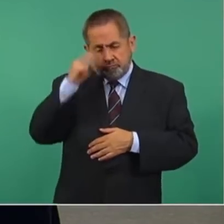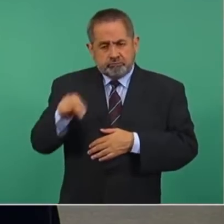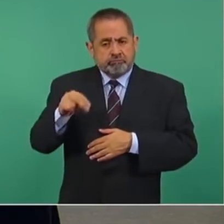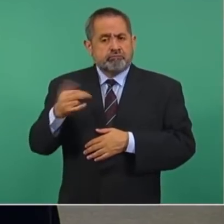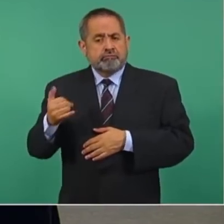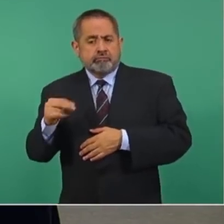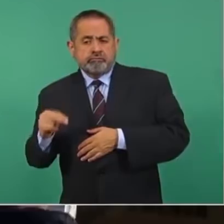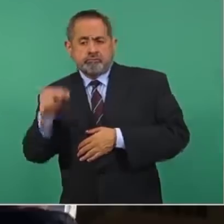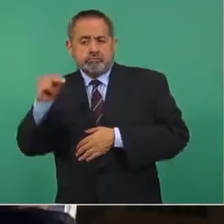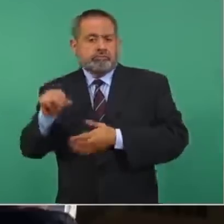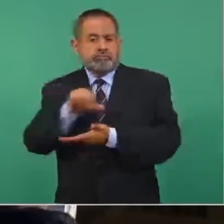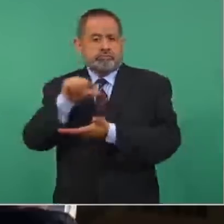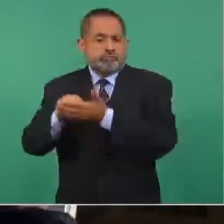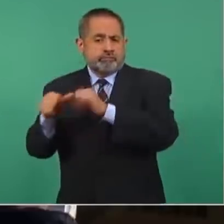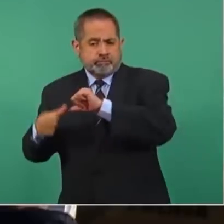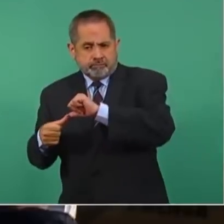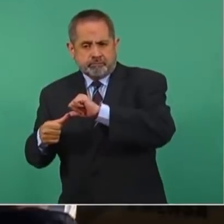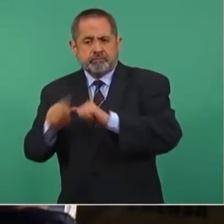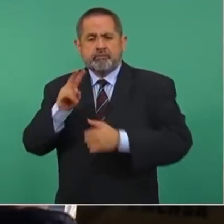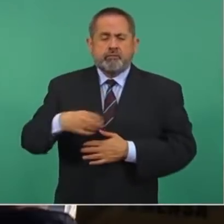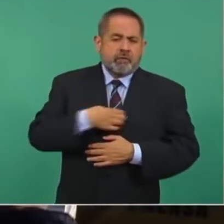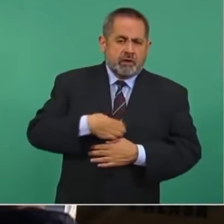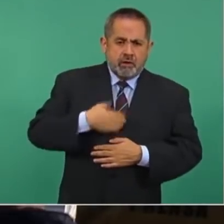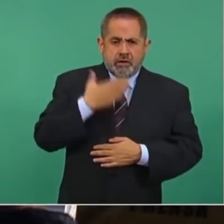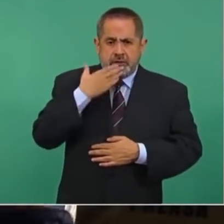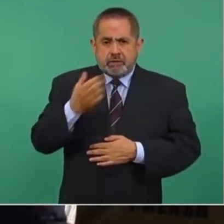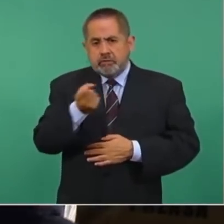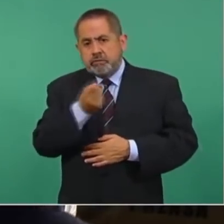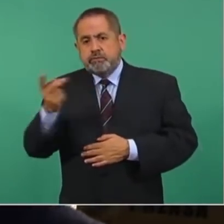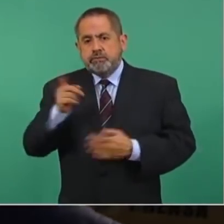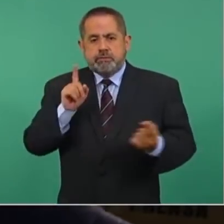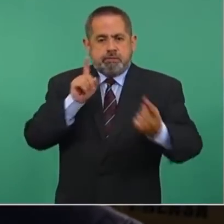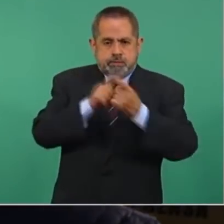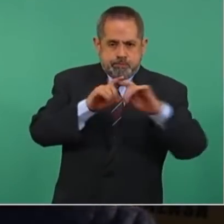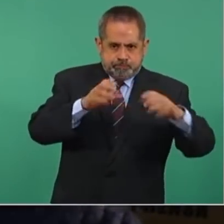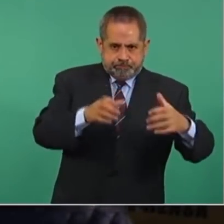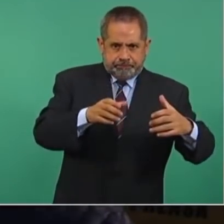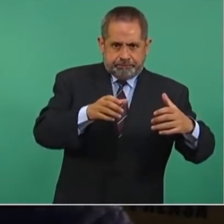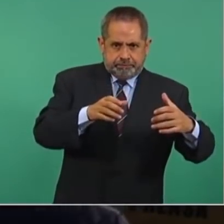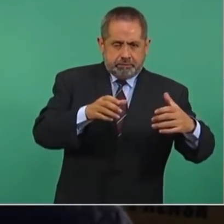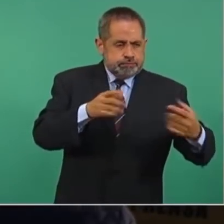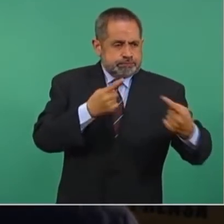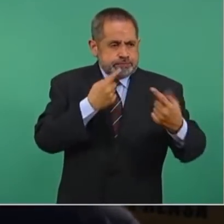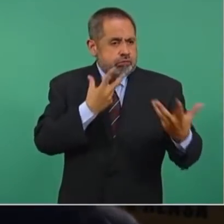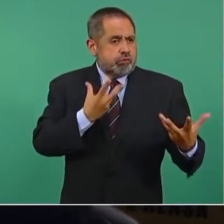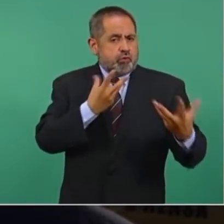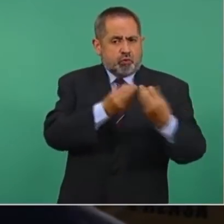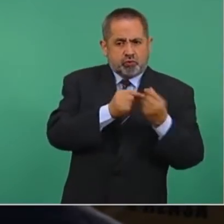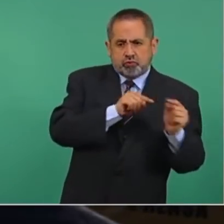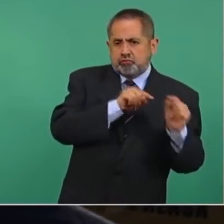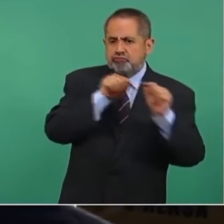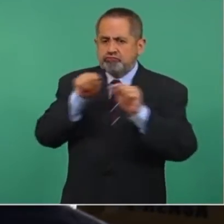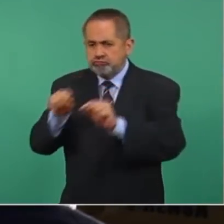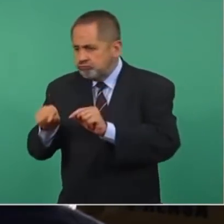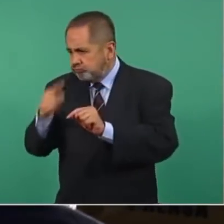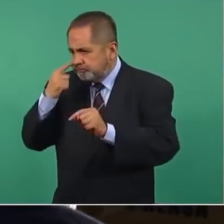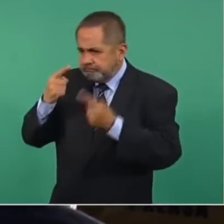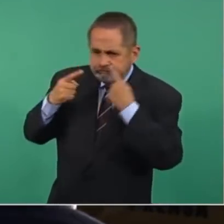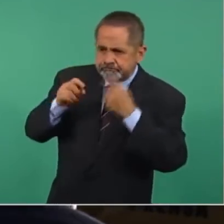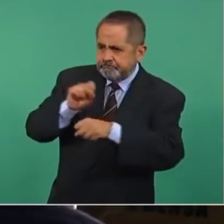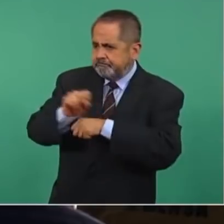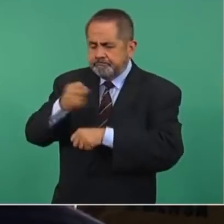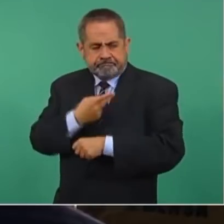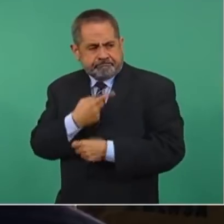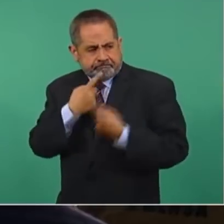el norte de Centroamérica. Me complació ver a nuestras agencias de desarrollo viajando juntas a El Salvador para identificar nuevas